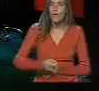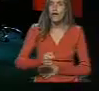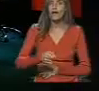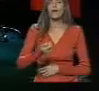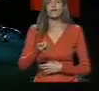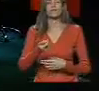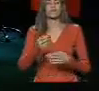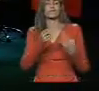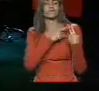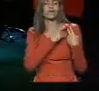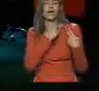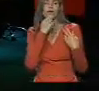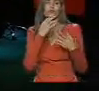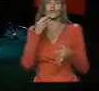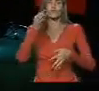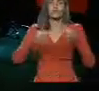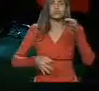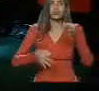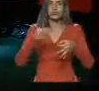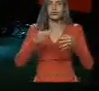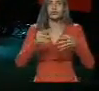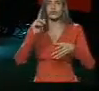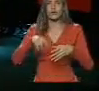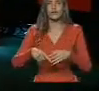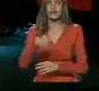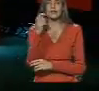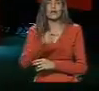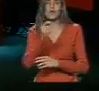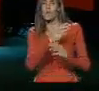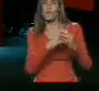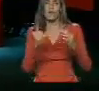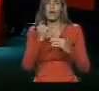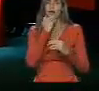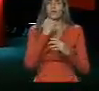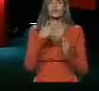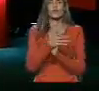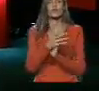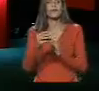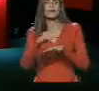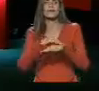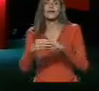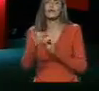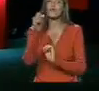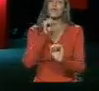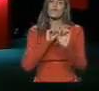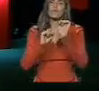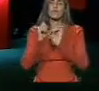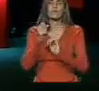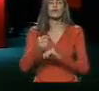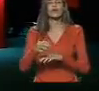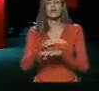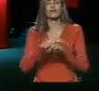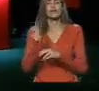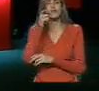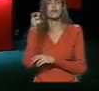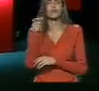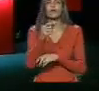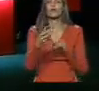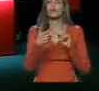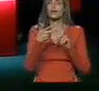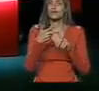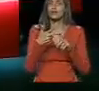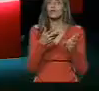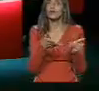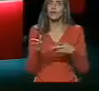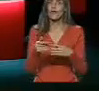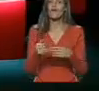funciones de control y juicio, los tribunales de primera, el Ministerio Público, la Defensa Pública. dedicar el tercer segmento, por eso